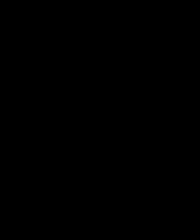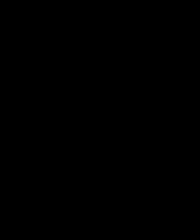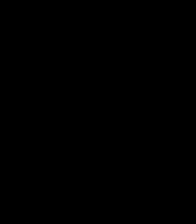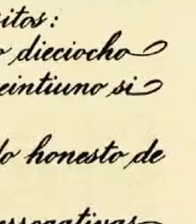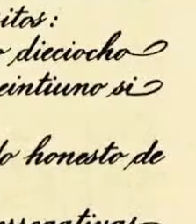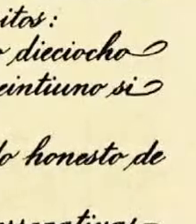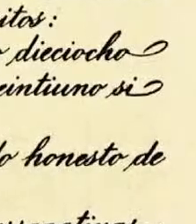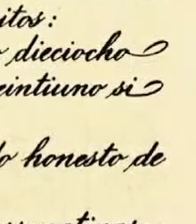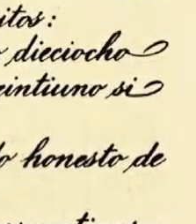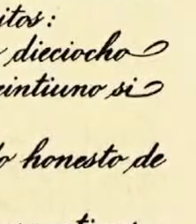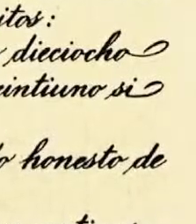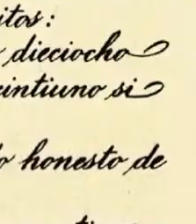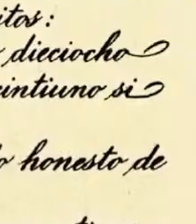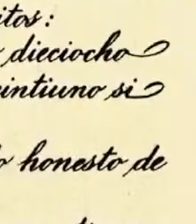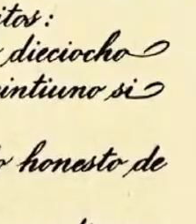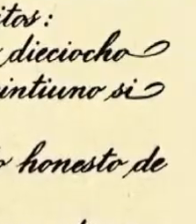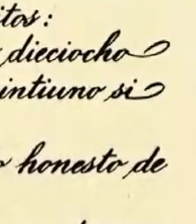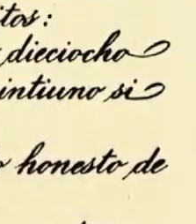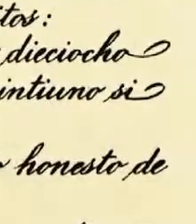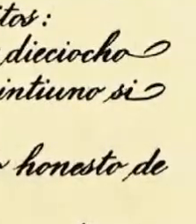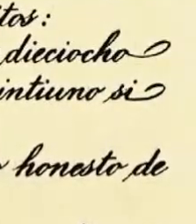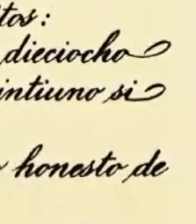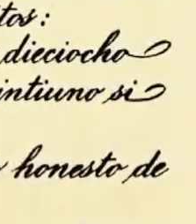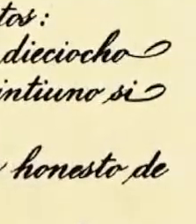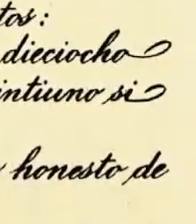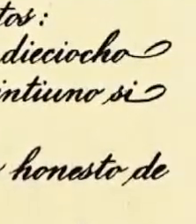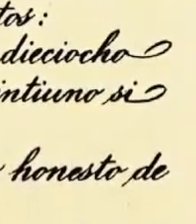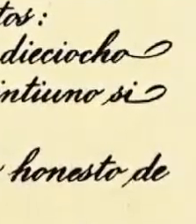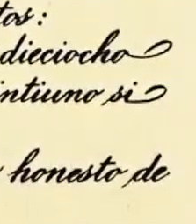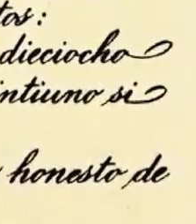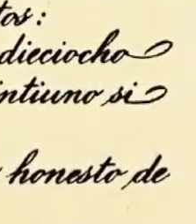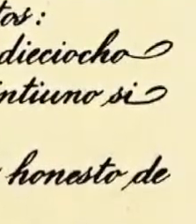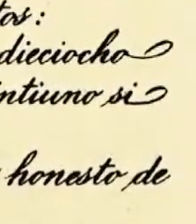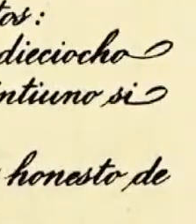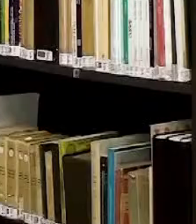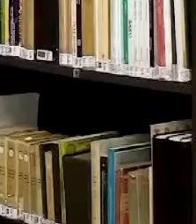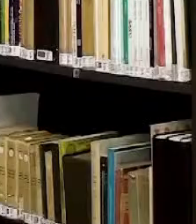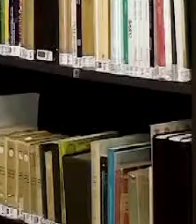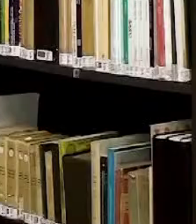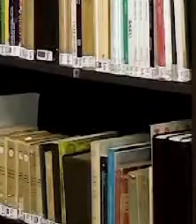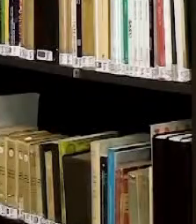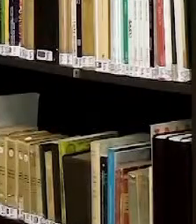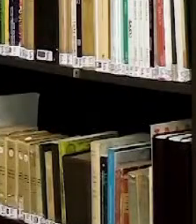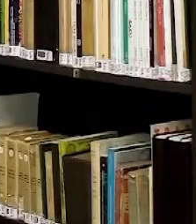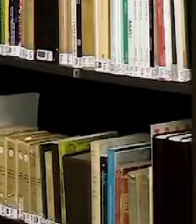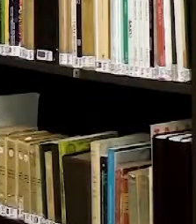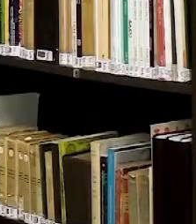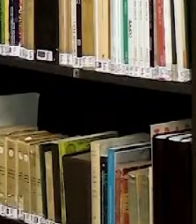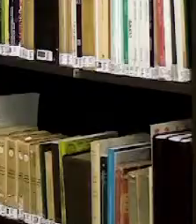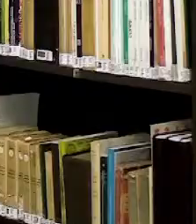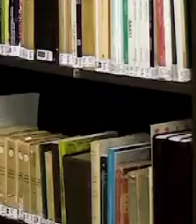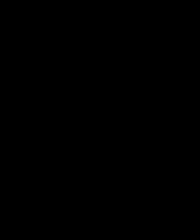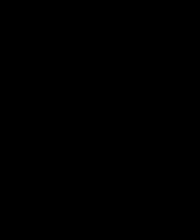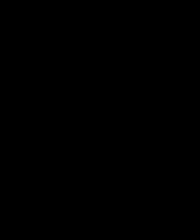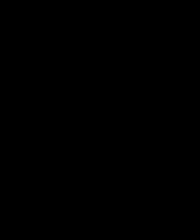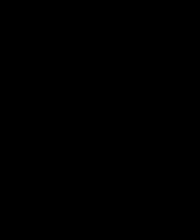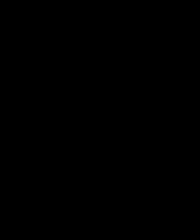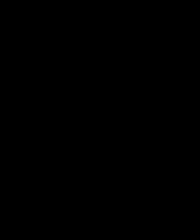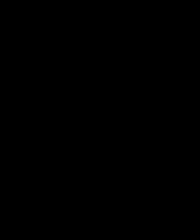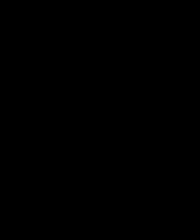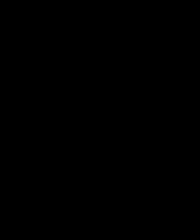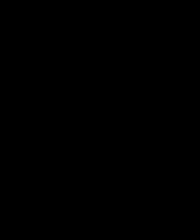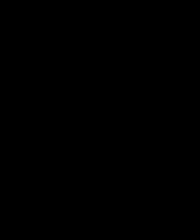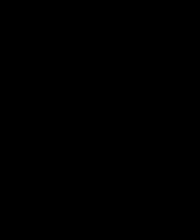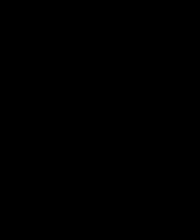la constitución del artículo 34 constitucional asumió que como venía en masculino universal no excluía